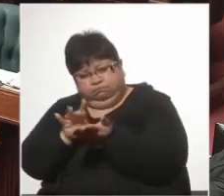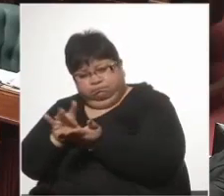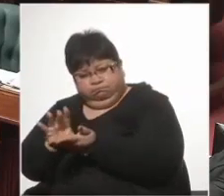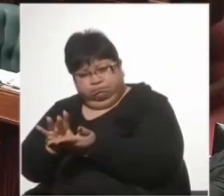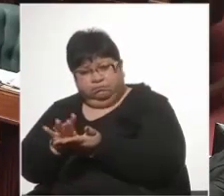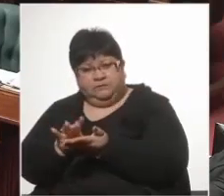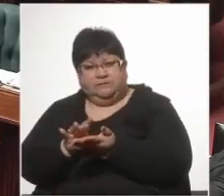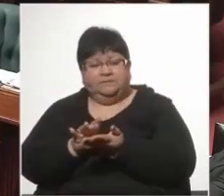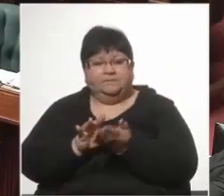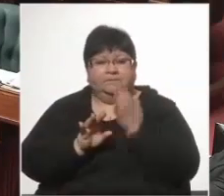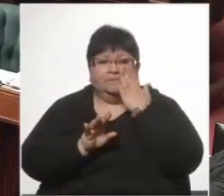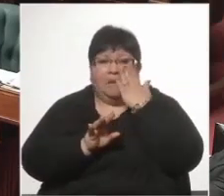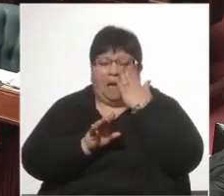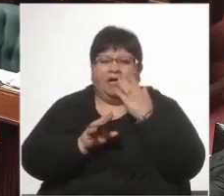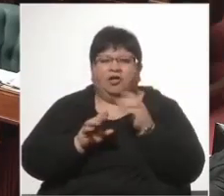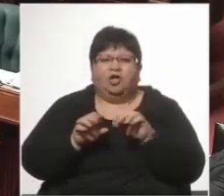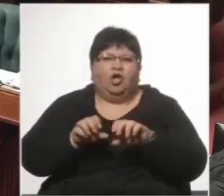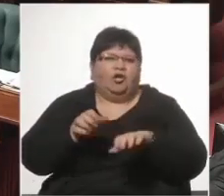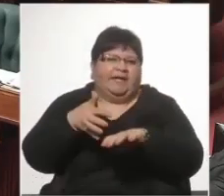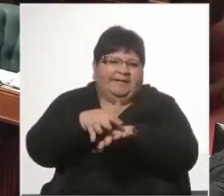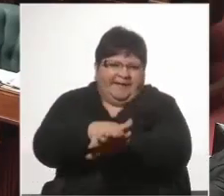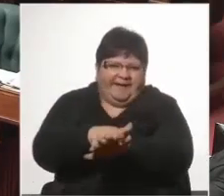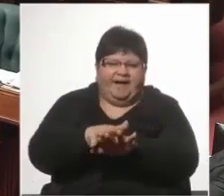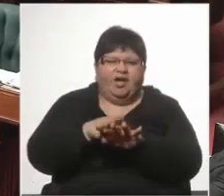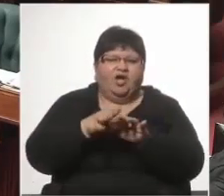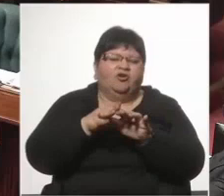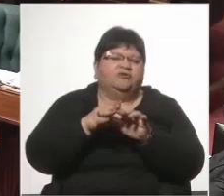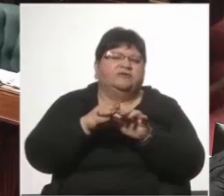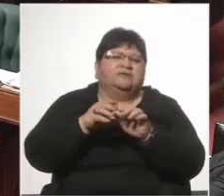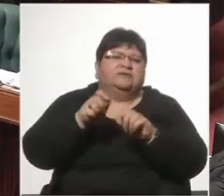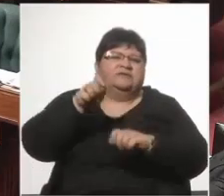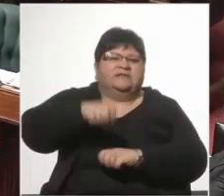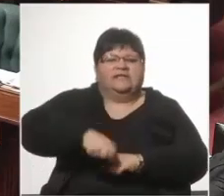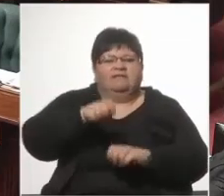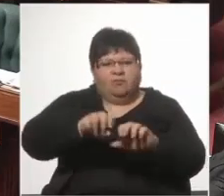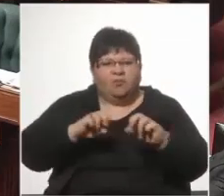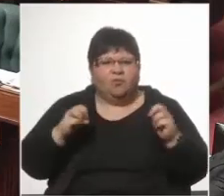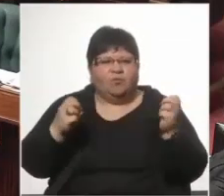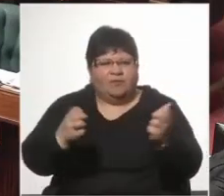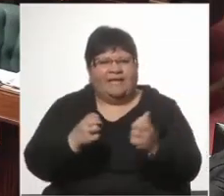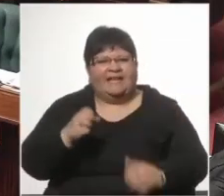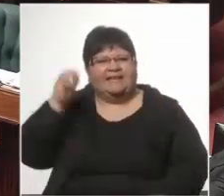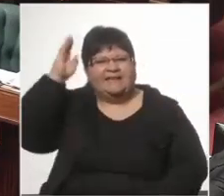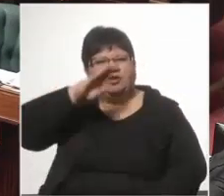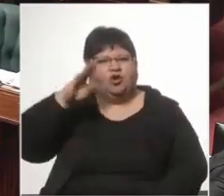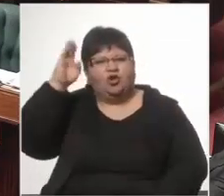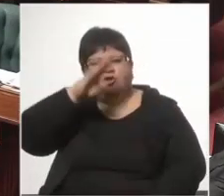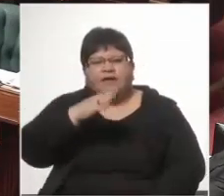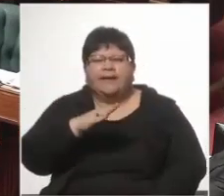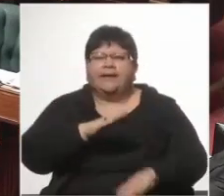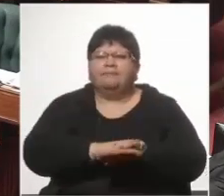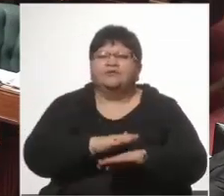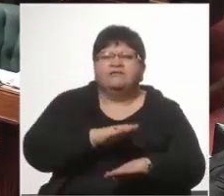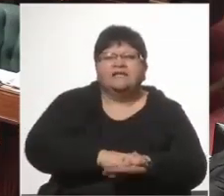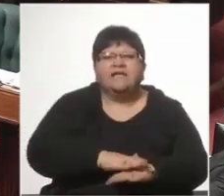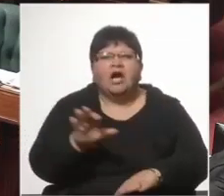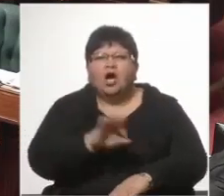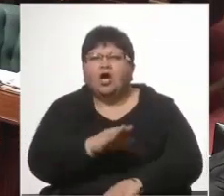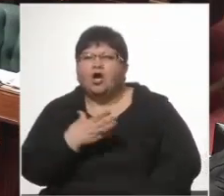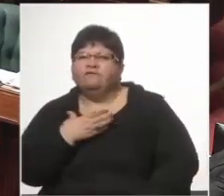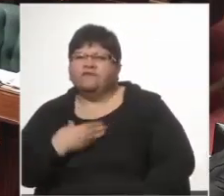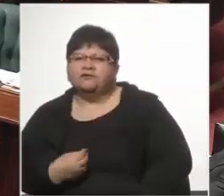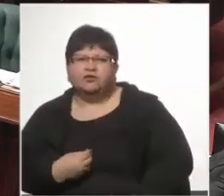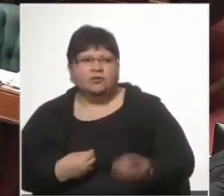los tribunales de honor. ¿Con qué ética? ¿Con la de responsabilidad o la de la convicción? Un ministro que se estaba